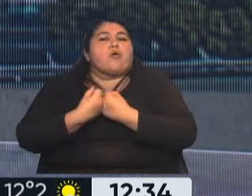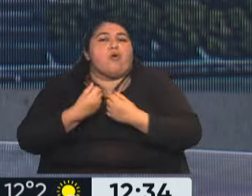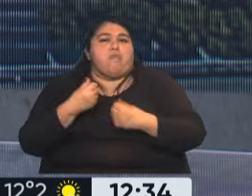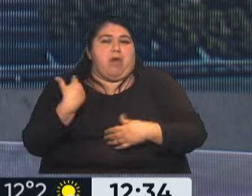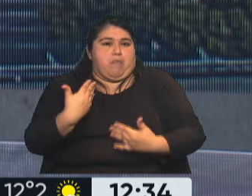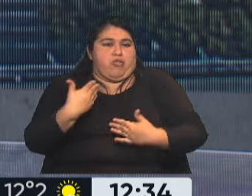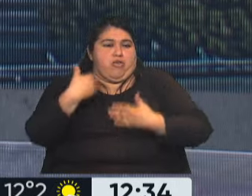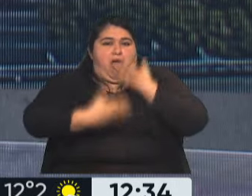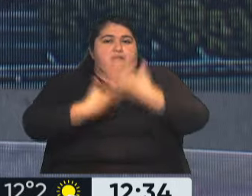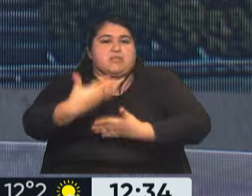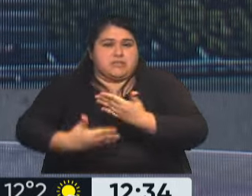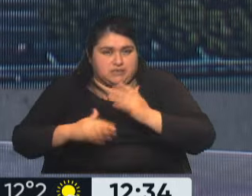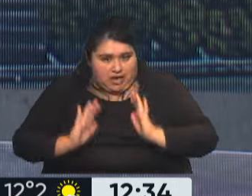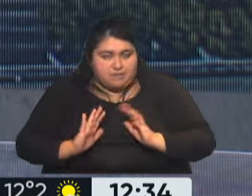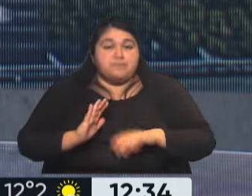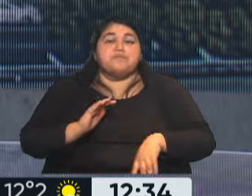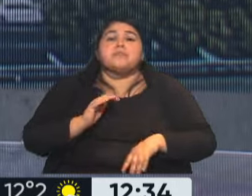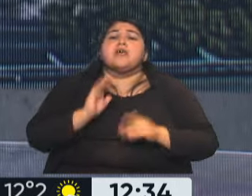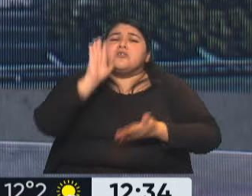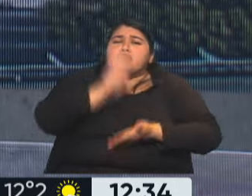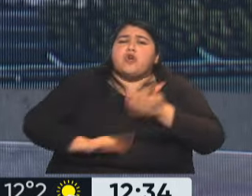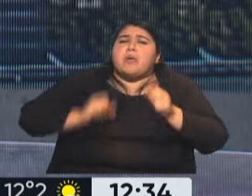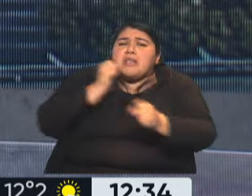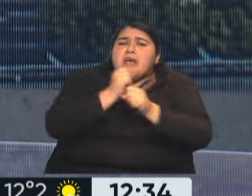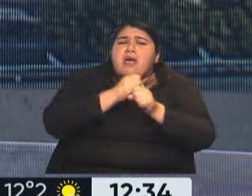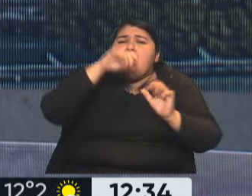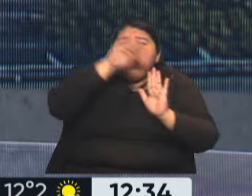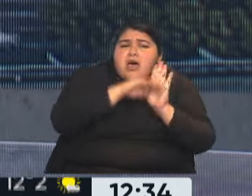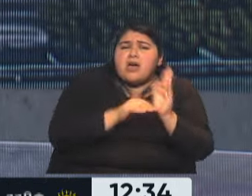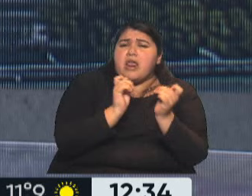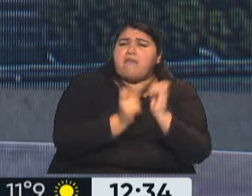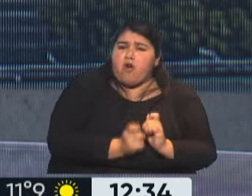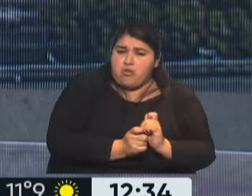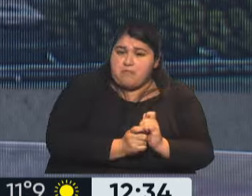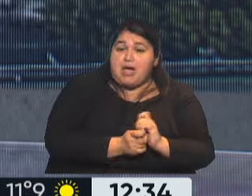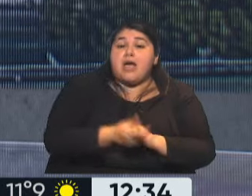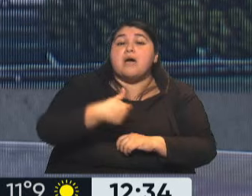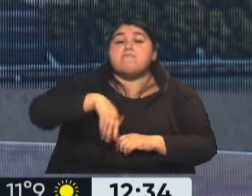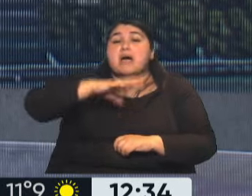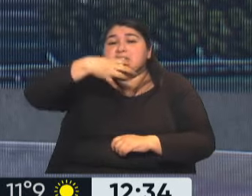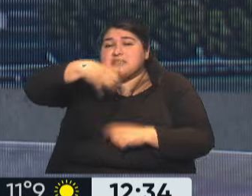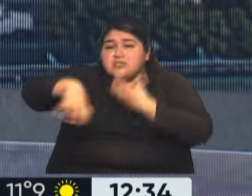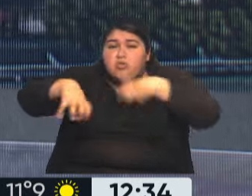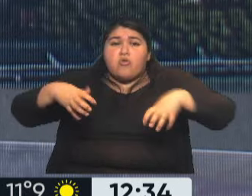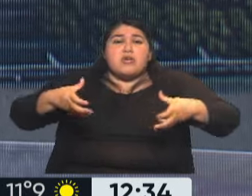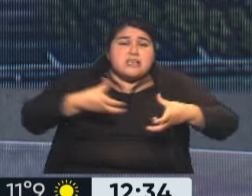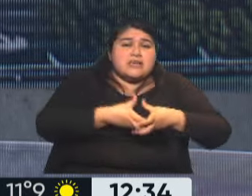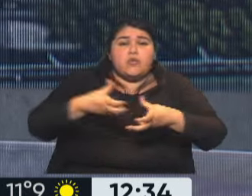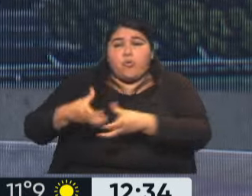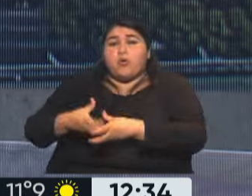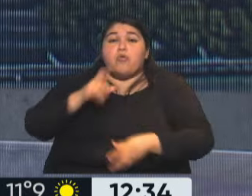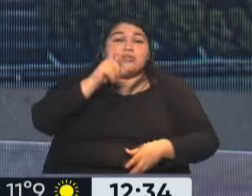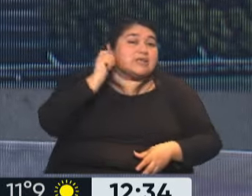Uno de ellos tiene que ver con la reforma laboral tan resistida por varios sectores, entre ellos las centrales sindicales como la CGT. Y hay una